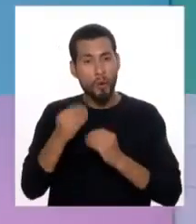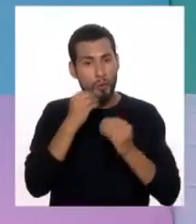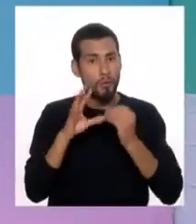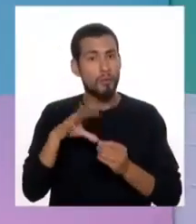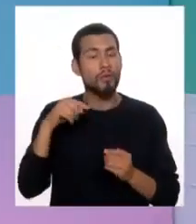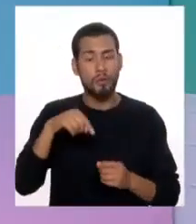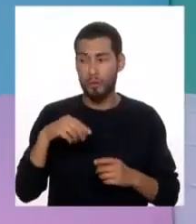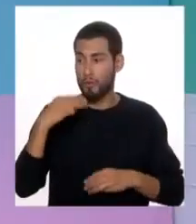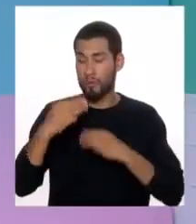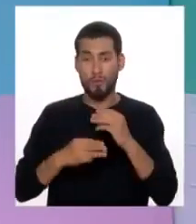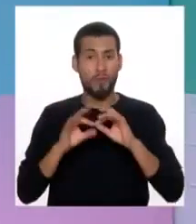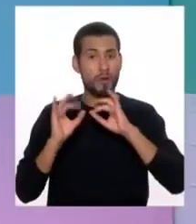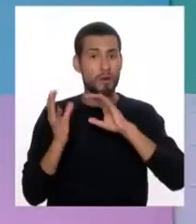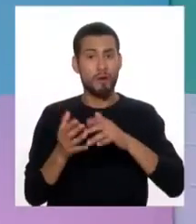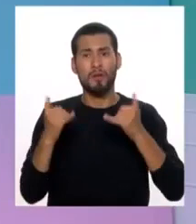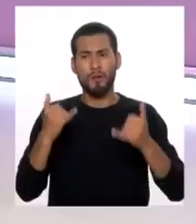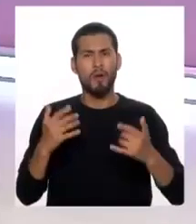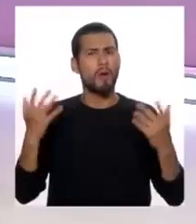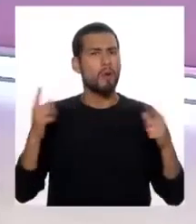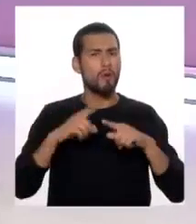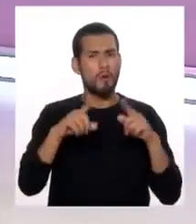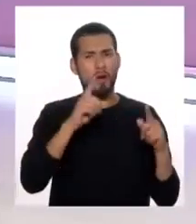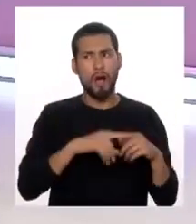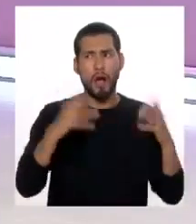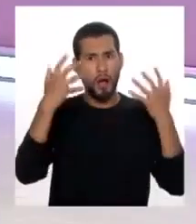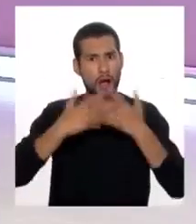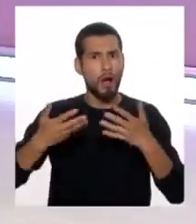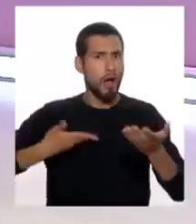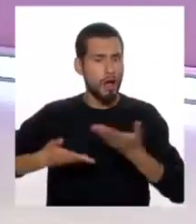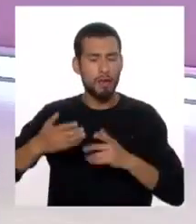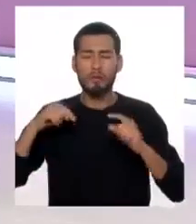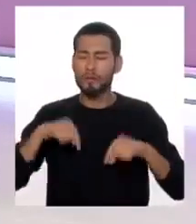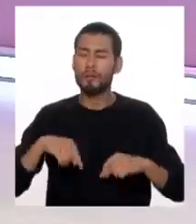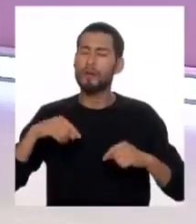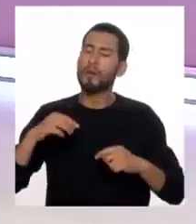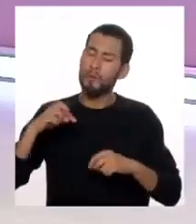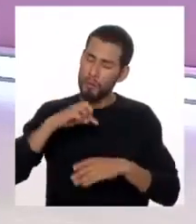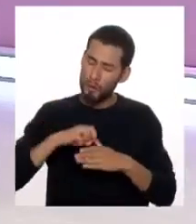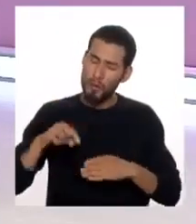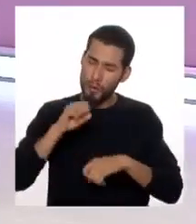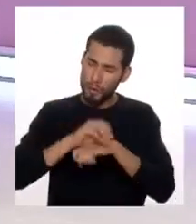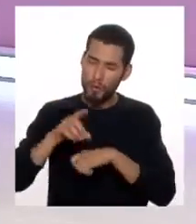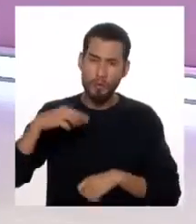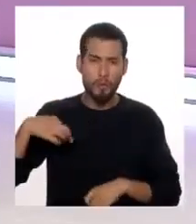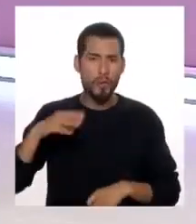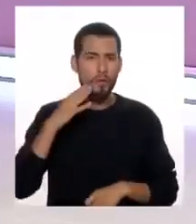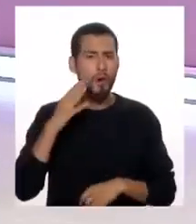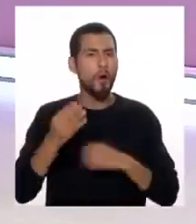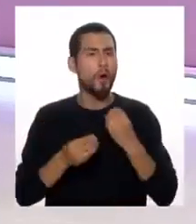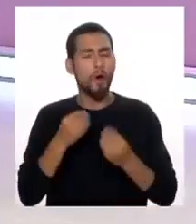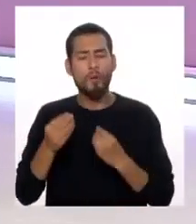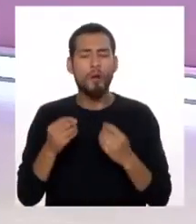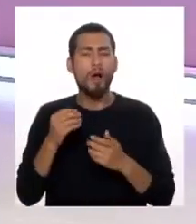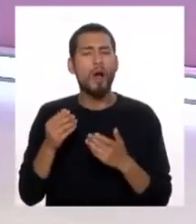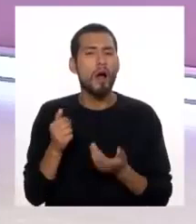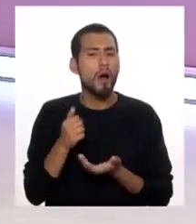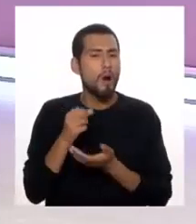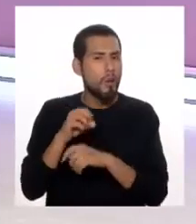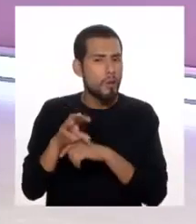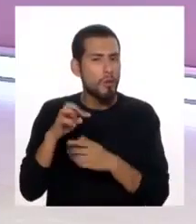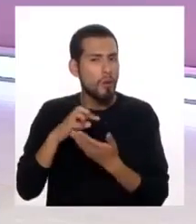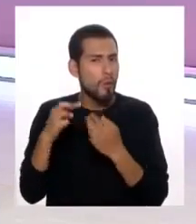vivimos en un mundo muy industrializado, doctor. Y usted, acá como profesional, orientar a los papás cómo podemos abordar estos problemas.